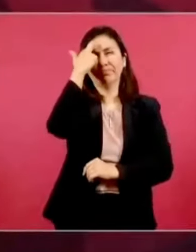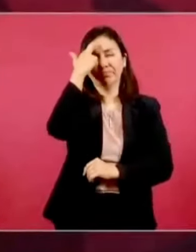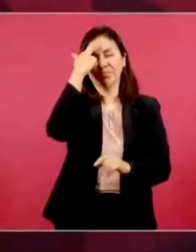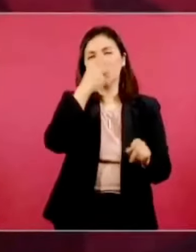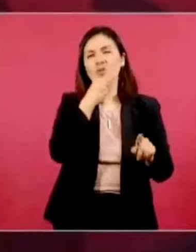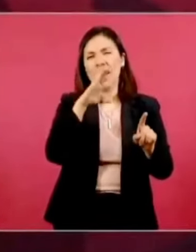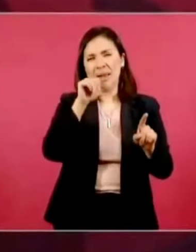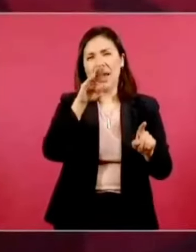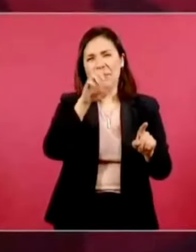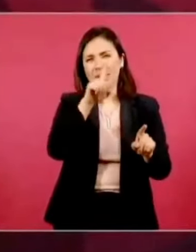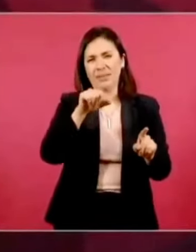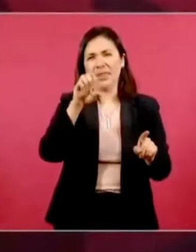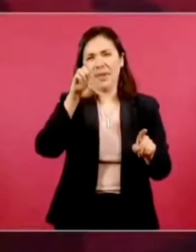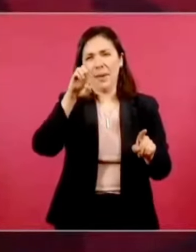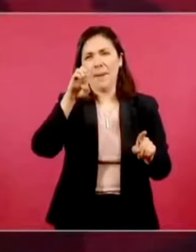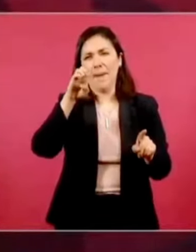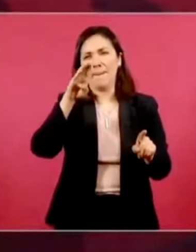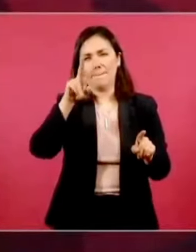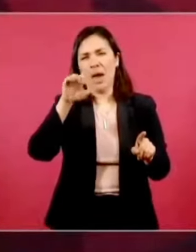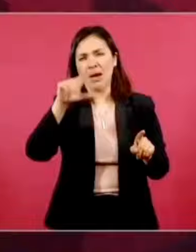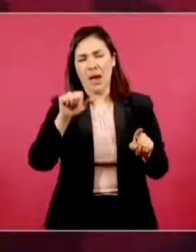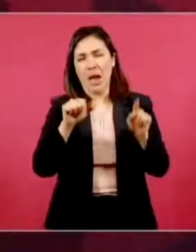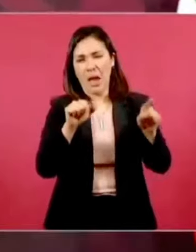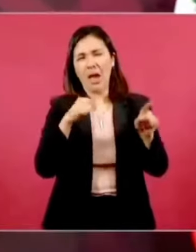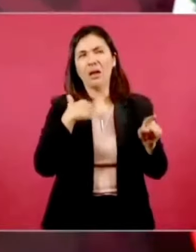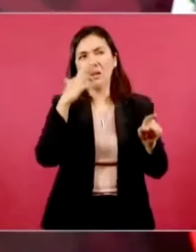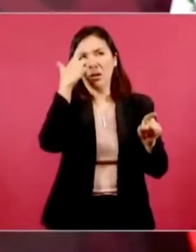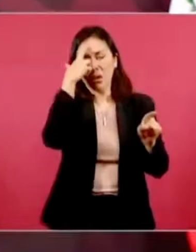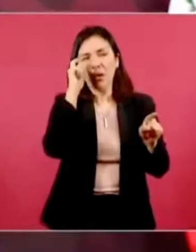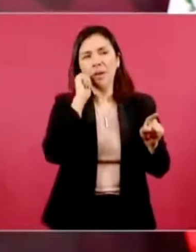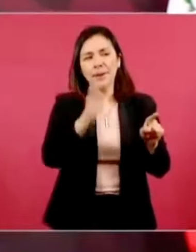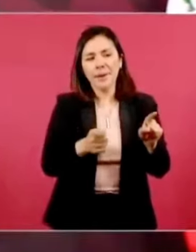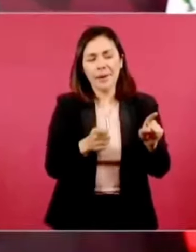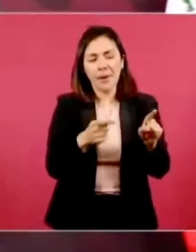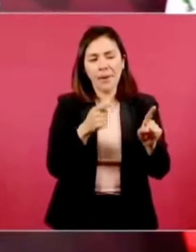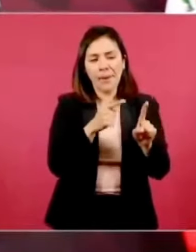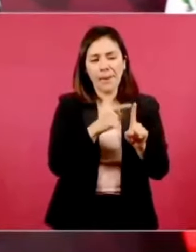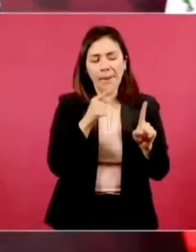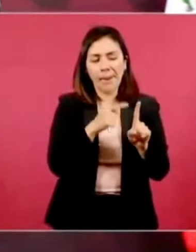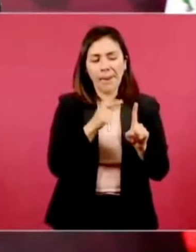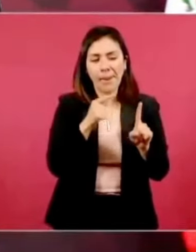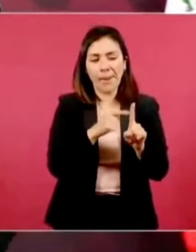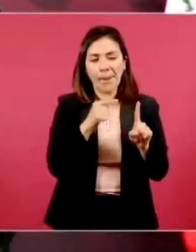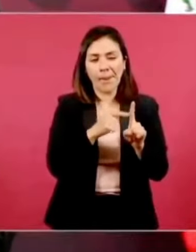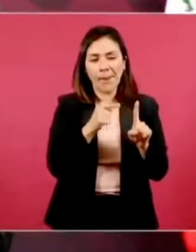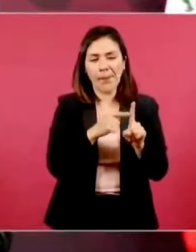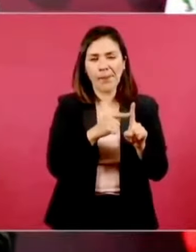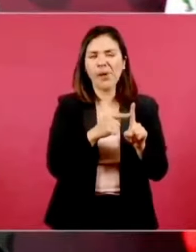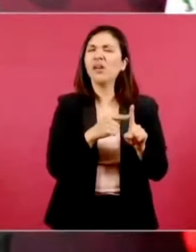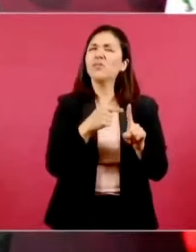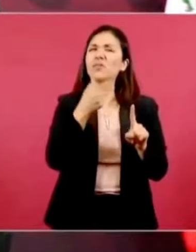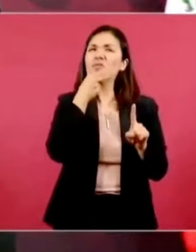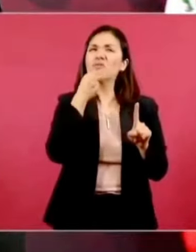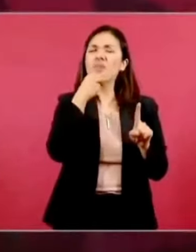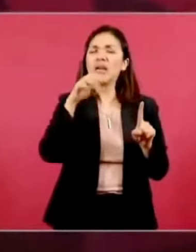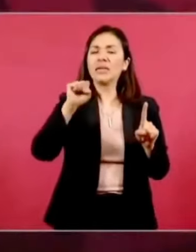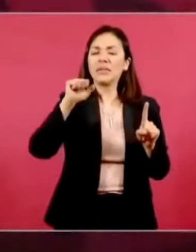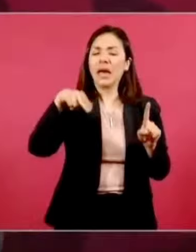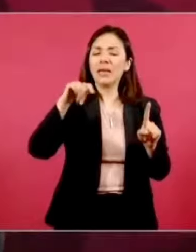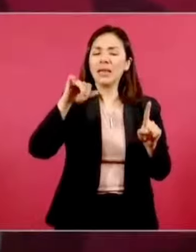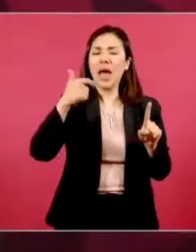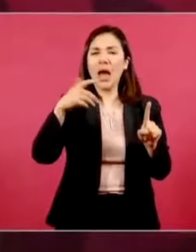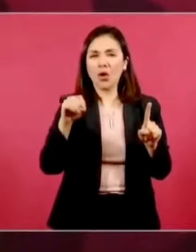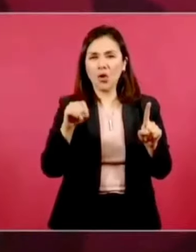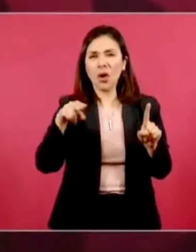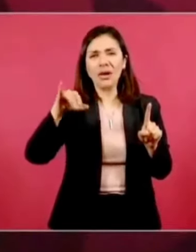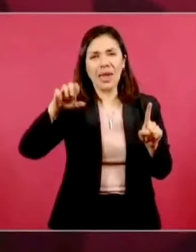Vaca, es que, no sé si Santiago Nieto o ya Pablo,